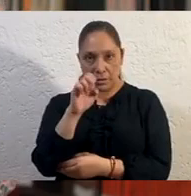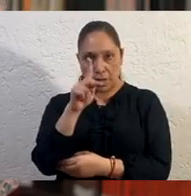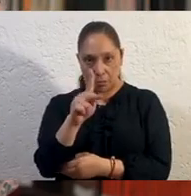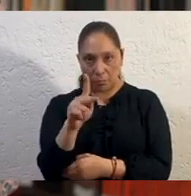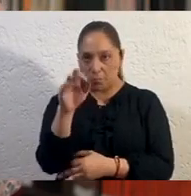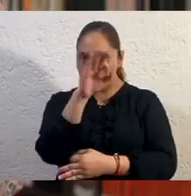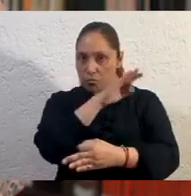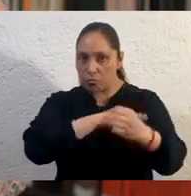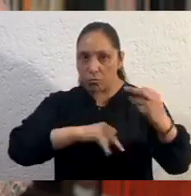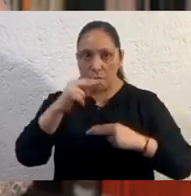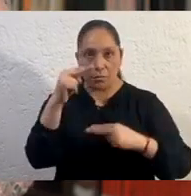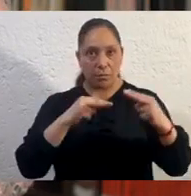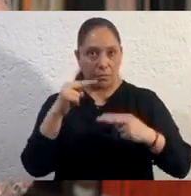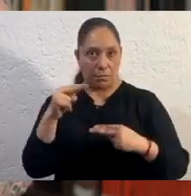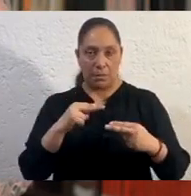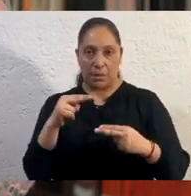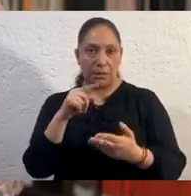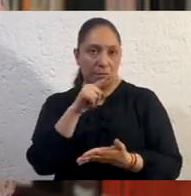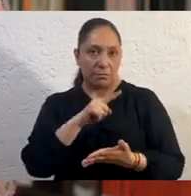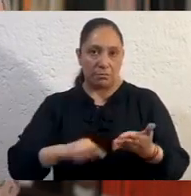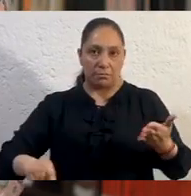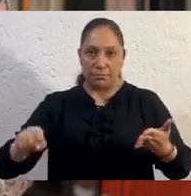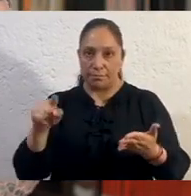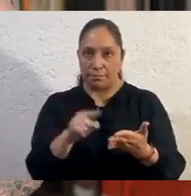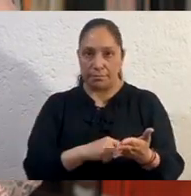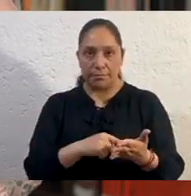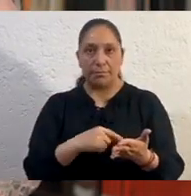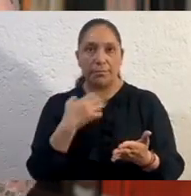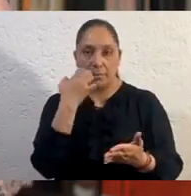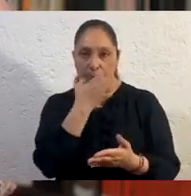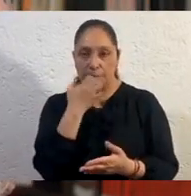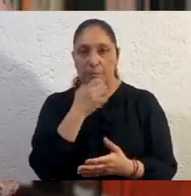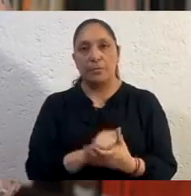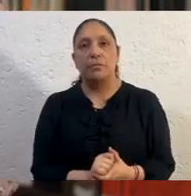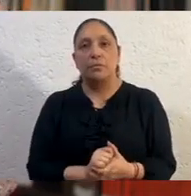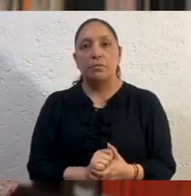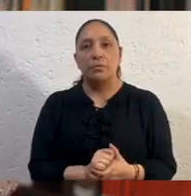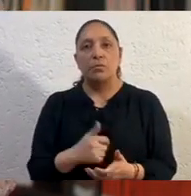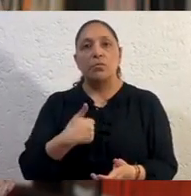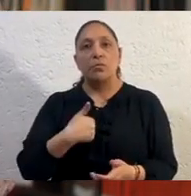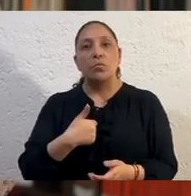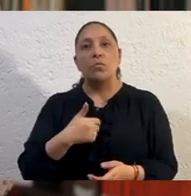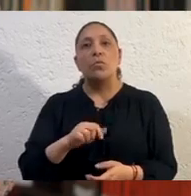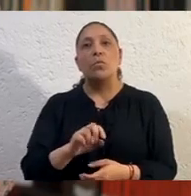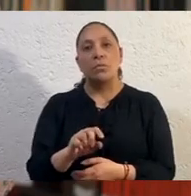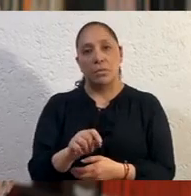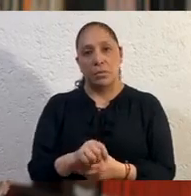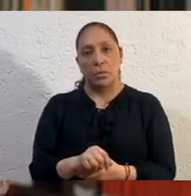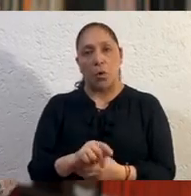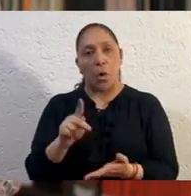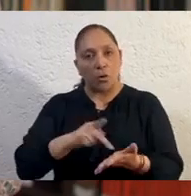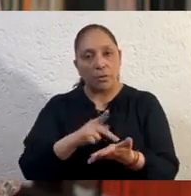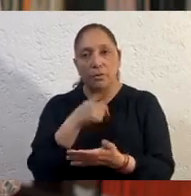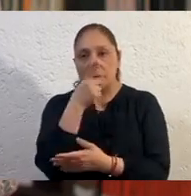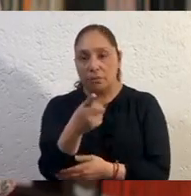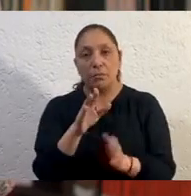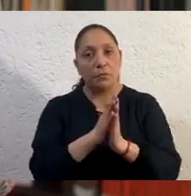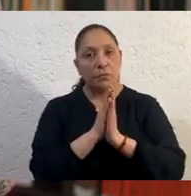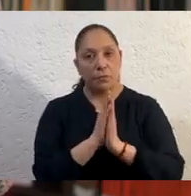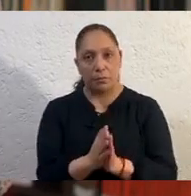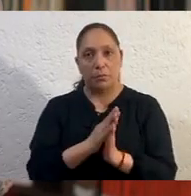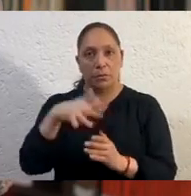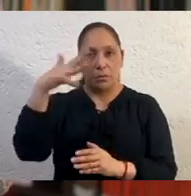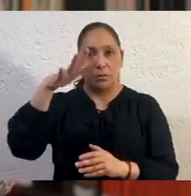quedan suspendidas las labores. Les recuerdo, debemos proteger a los adultos mayores y a las personas con